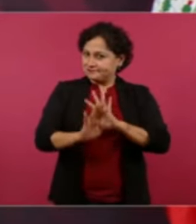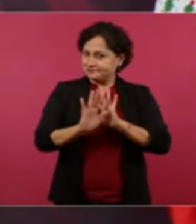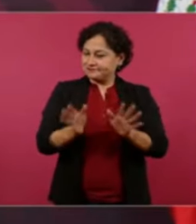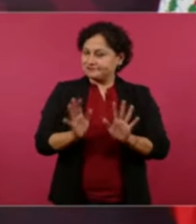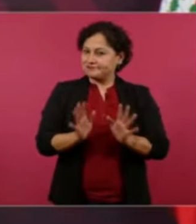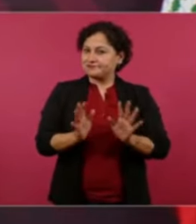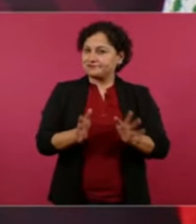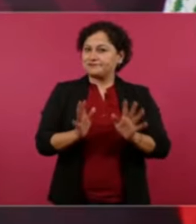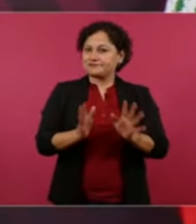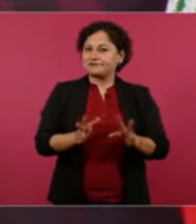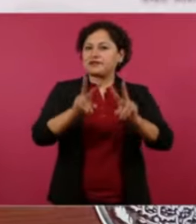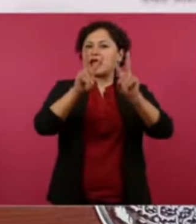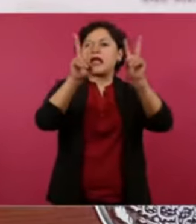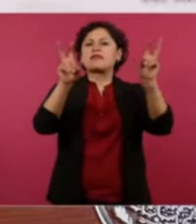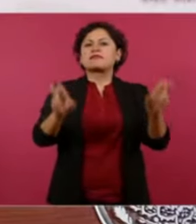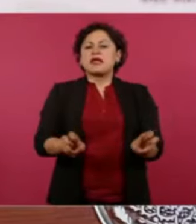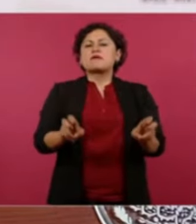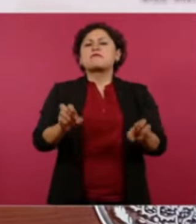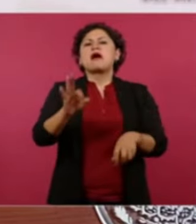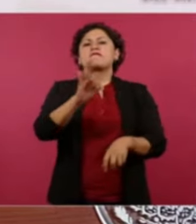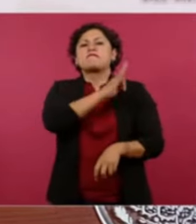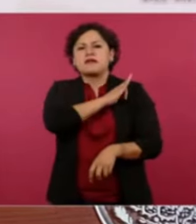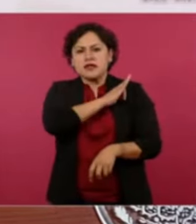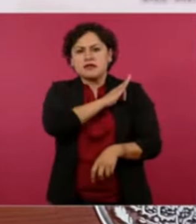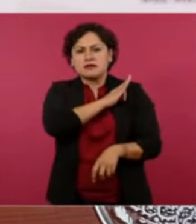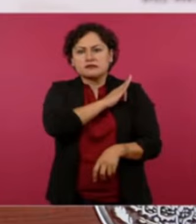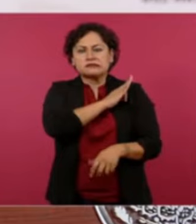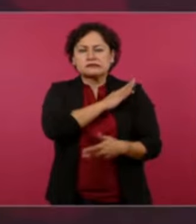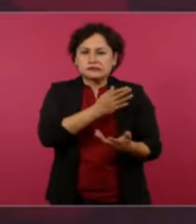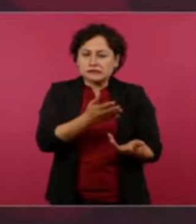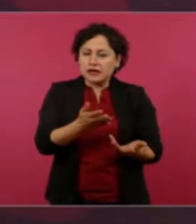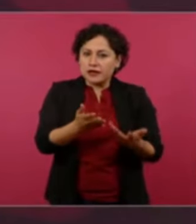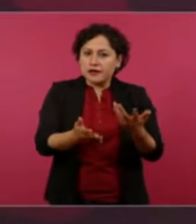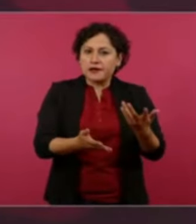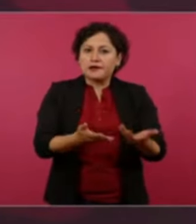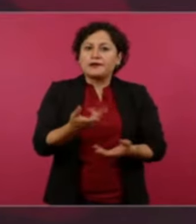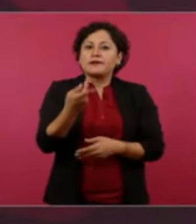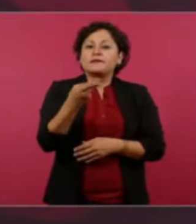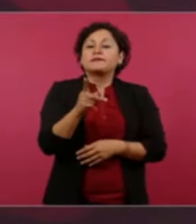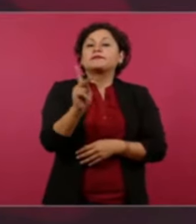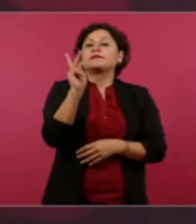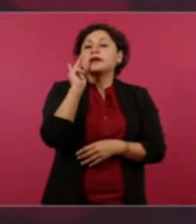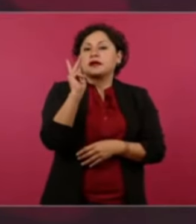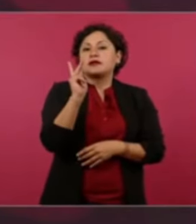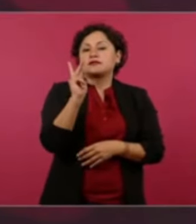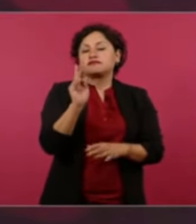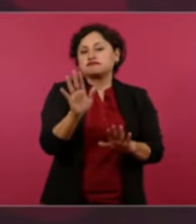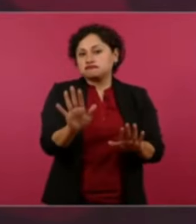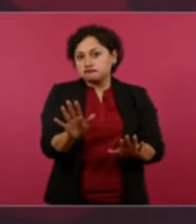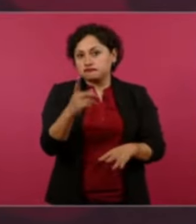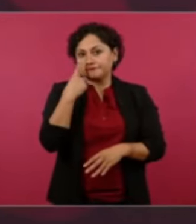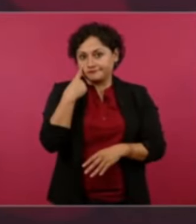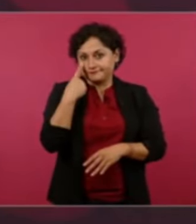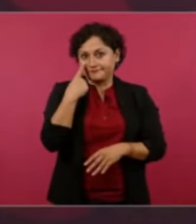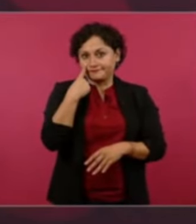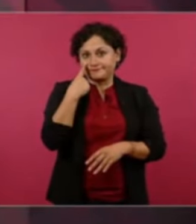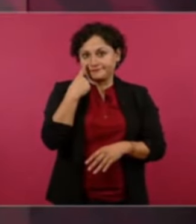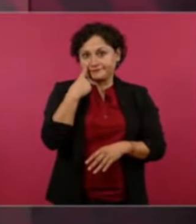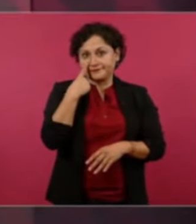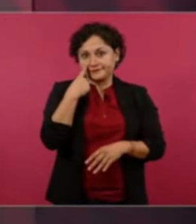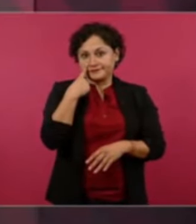espirituales pero también no toda la vida es